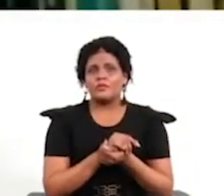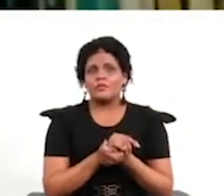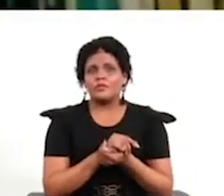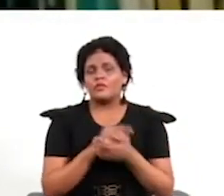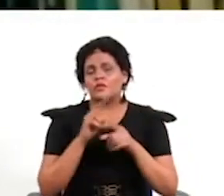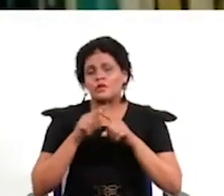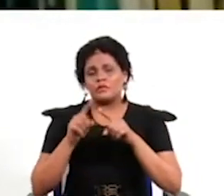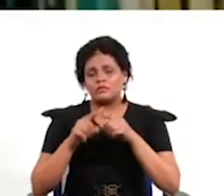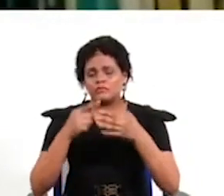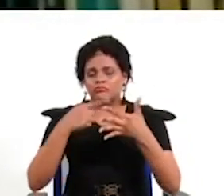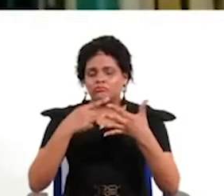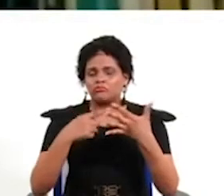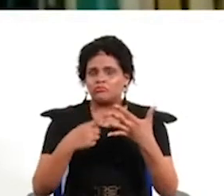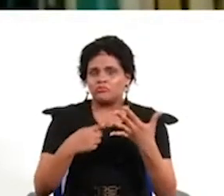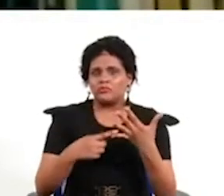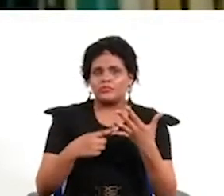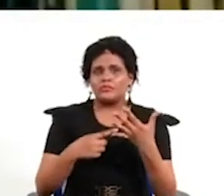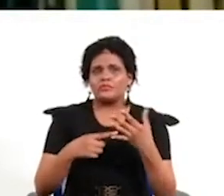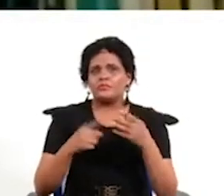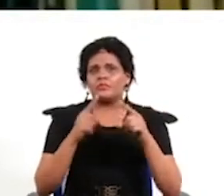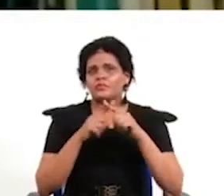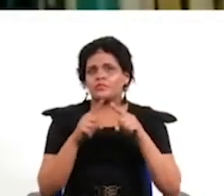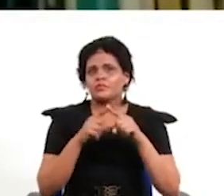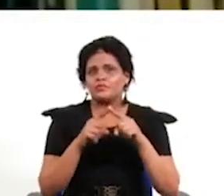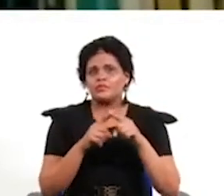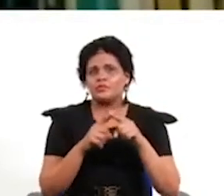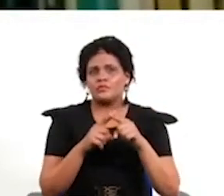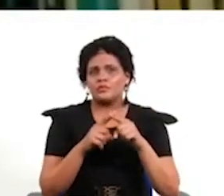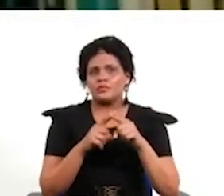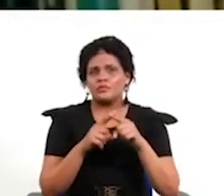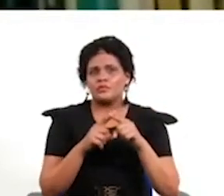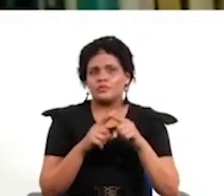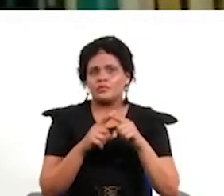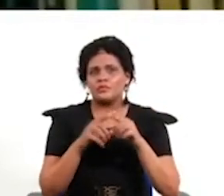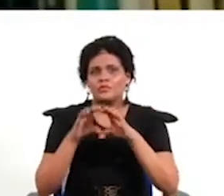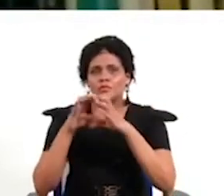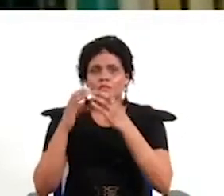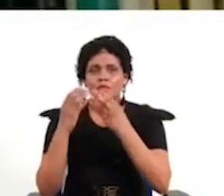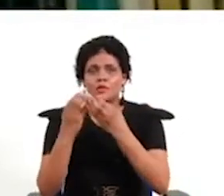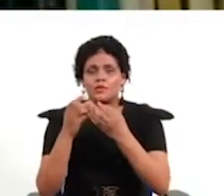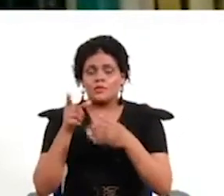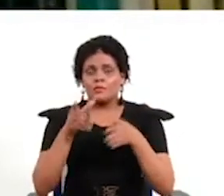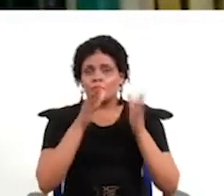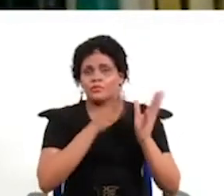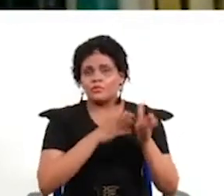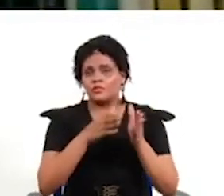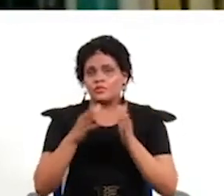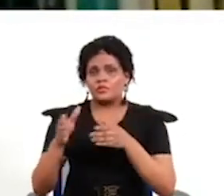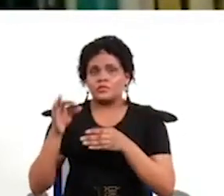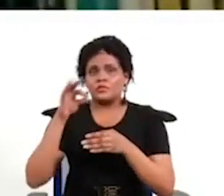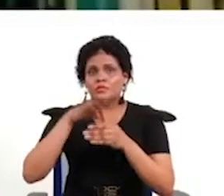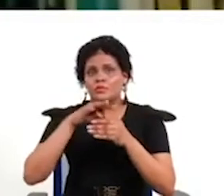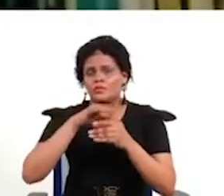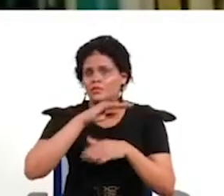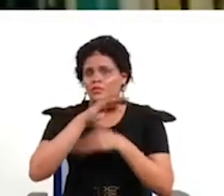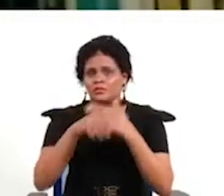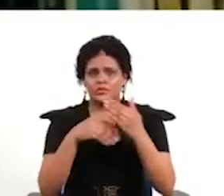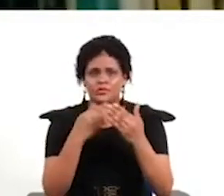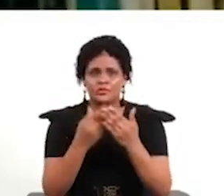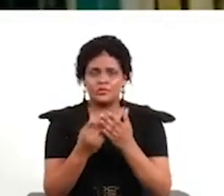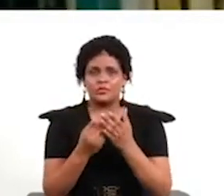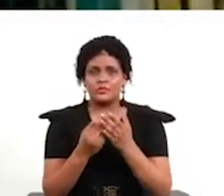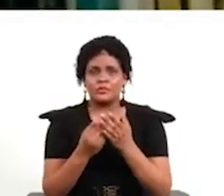etcétera etcétera pero hay mucha incertidumbre siempre en cualquier contexto electoral y juega para todos los actores